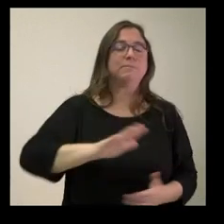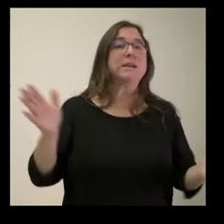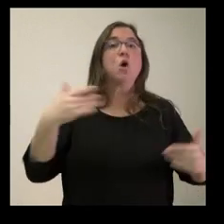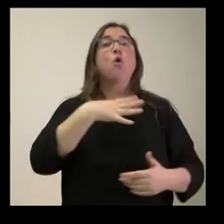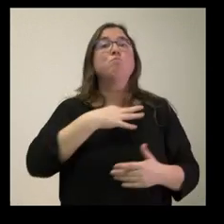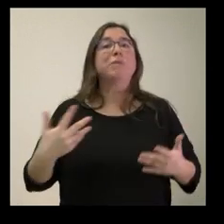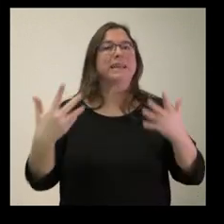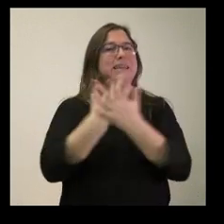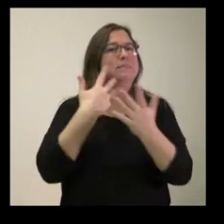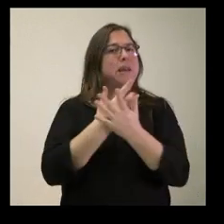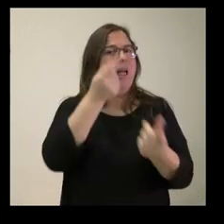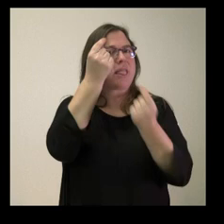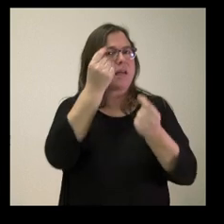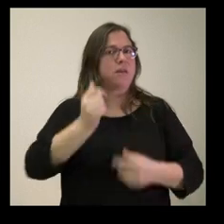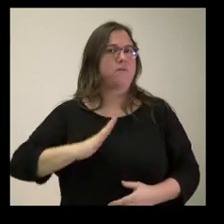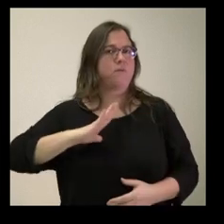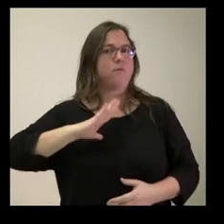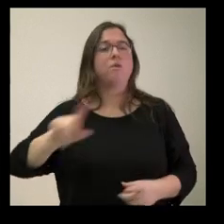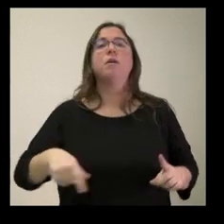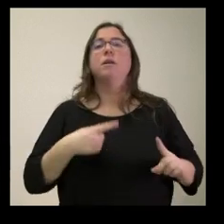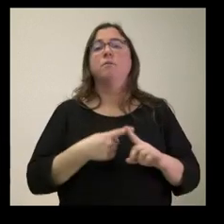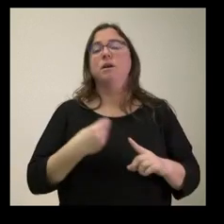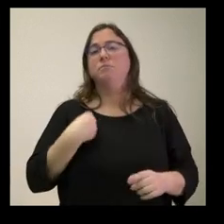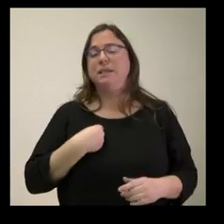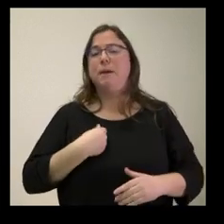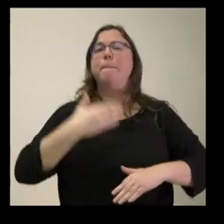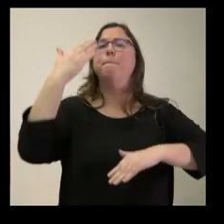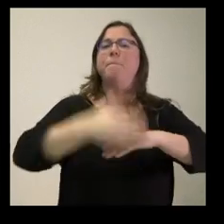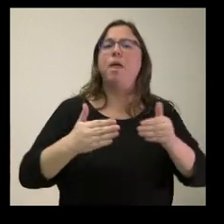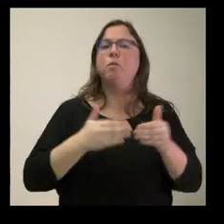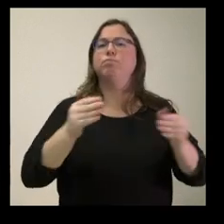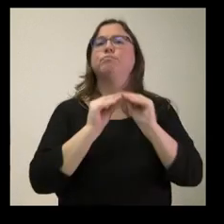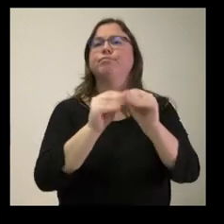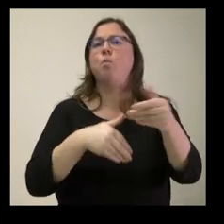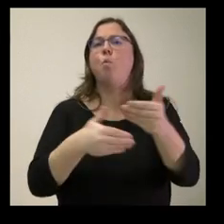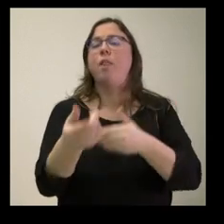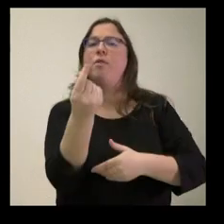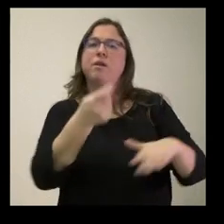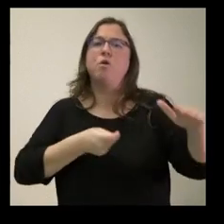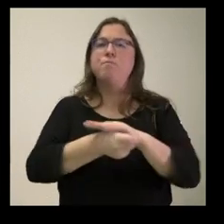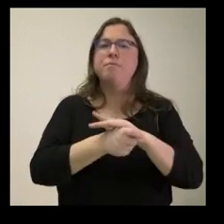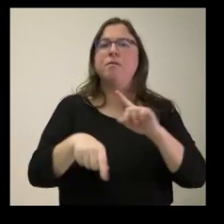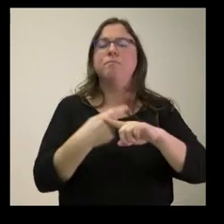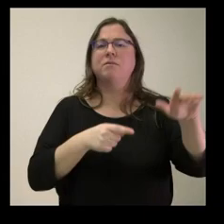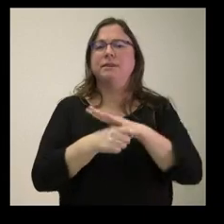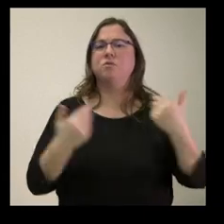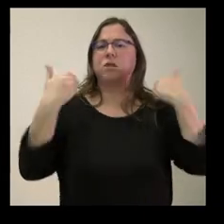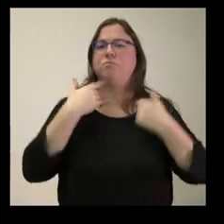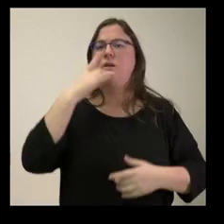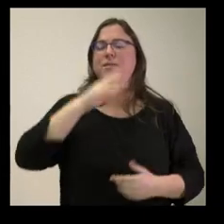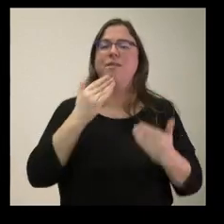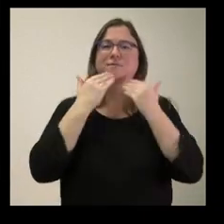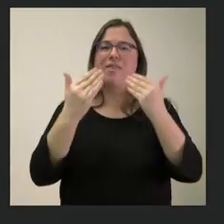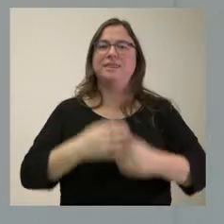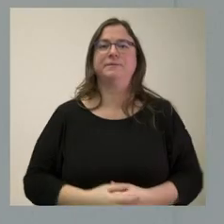pudiera dar algún detalle y también, pues, un poco lo mismo, el plazo en el que se va a poner en marcha, inversión y gestión del mismo. Muchas gracias.